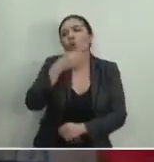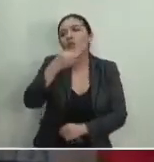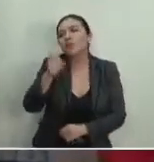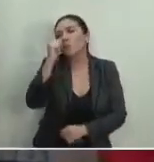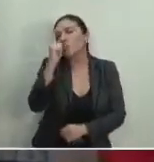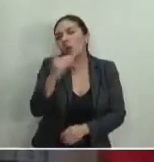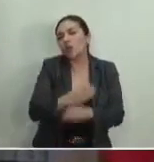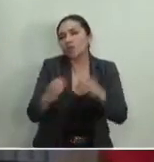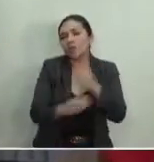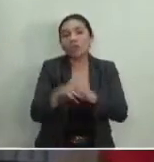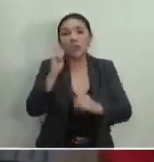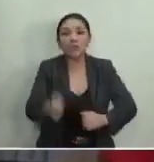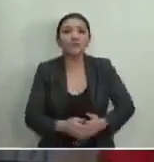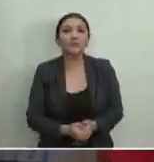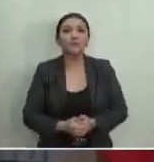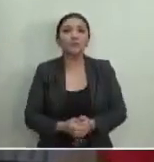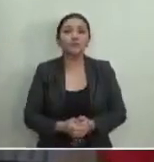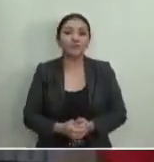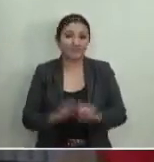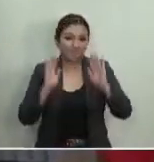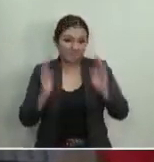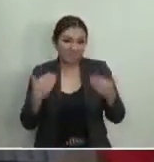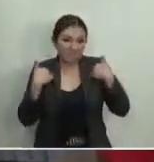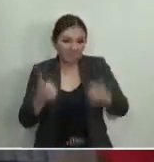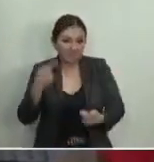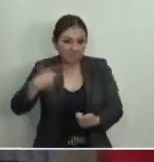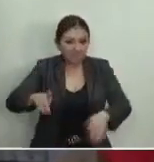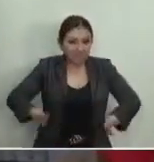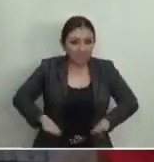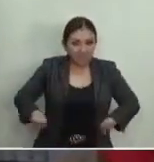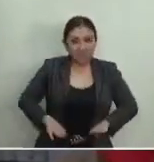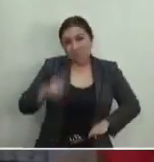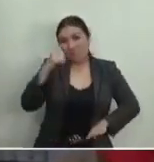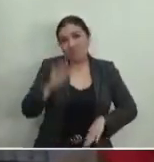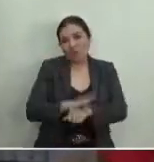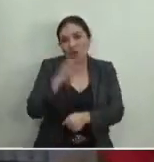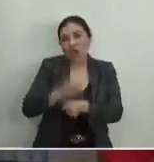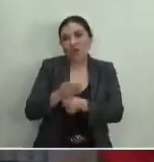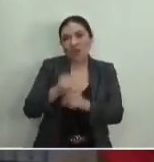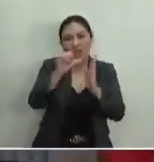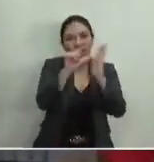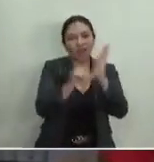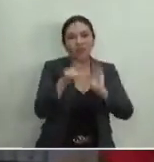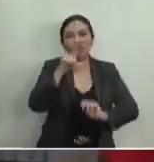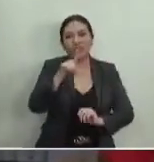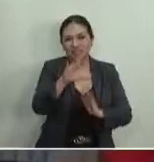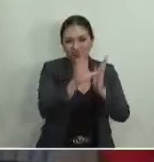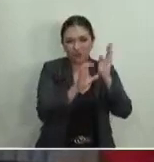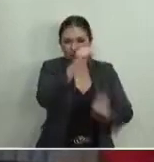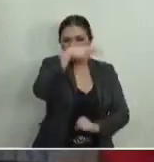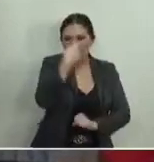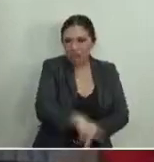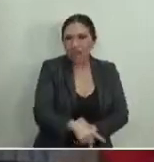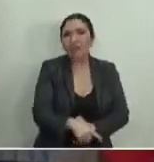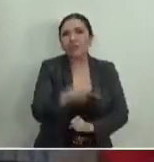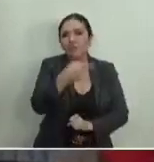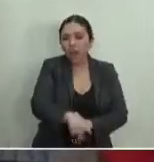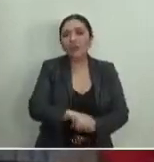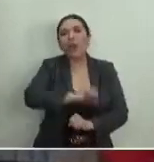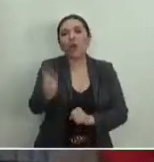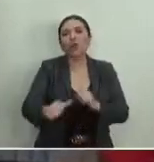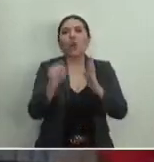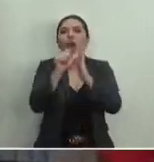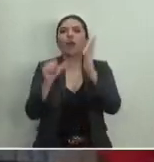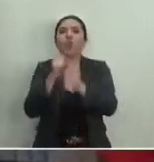es que inmersos ya en esta dinámica que estamos de cara al artículo 17 constitucional, al artículo 8º de la